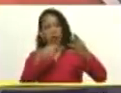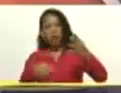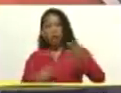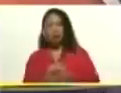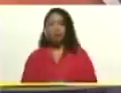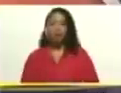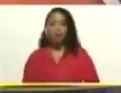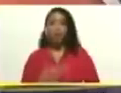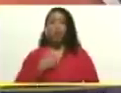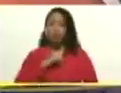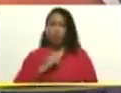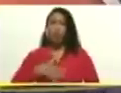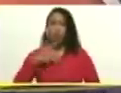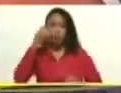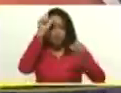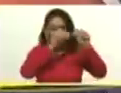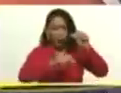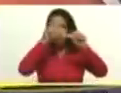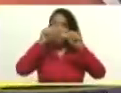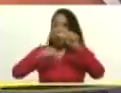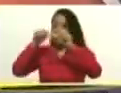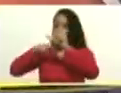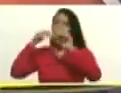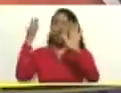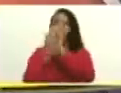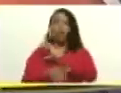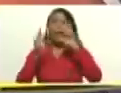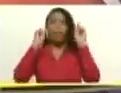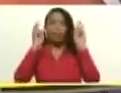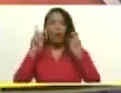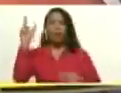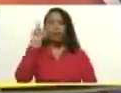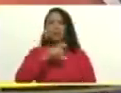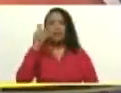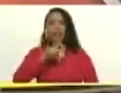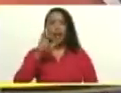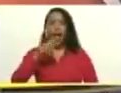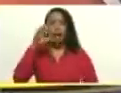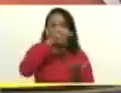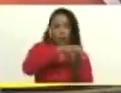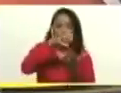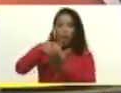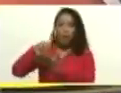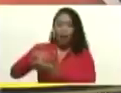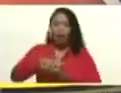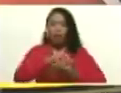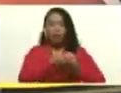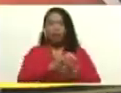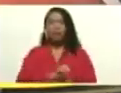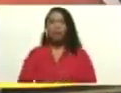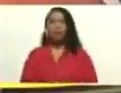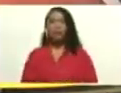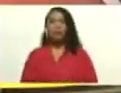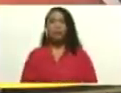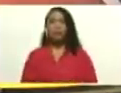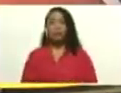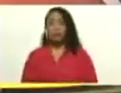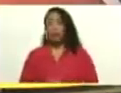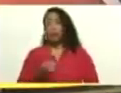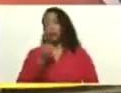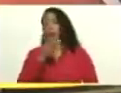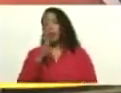Hemos podido revisar todos esos temas de las necesidades de los estados y bueno,